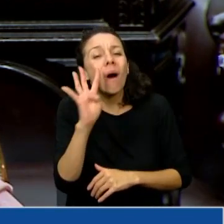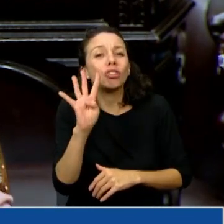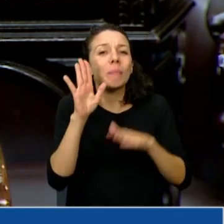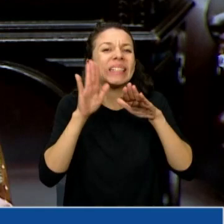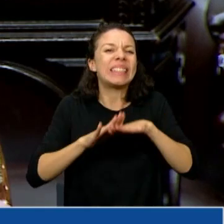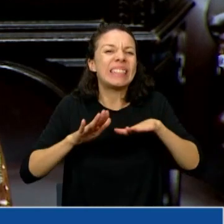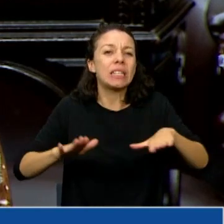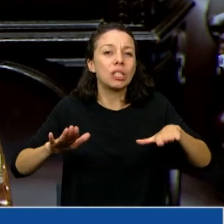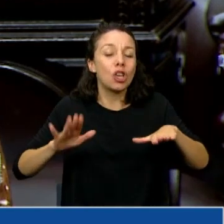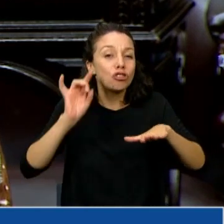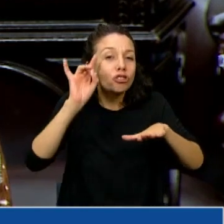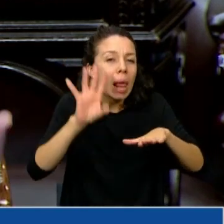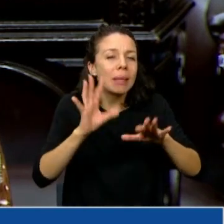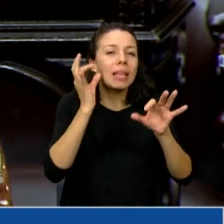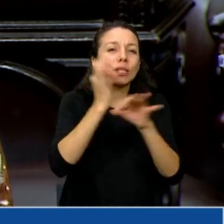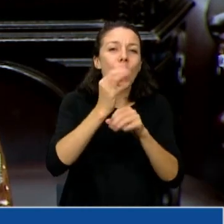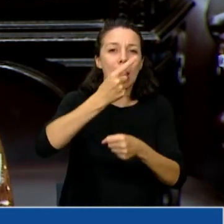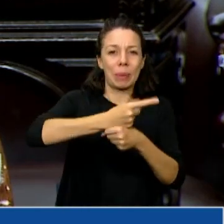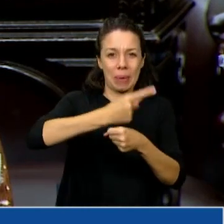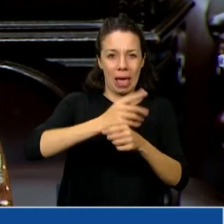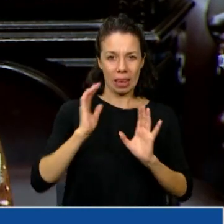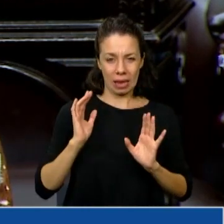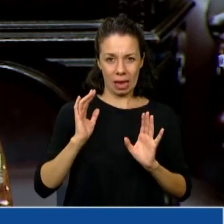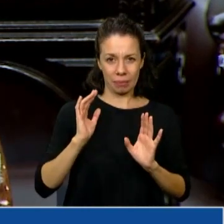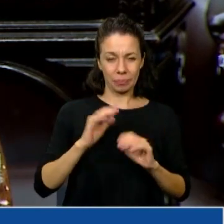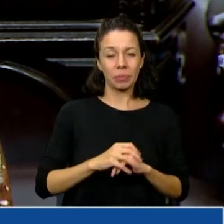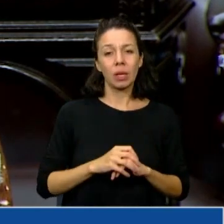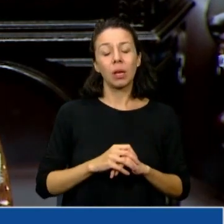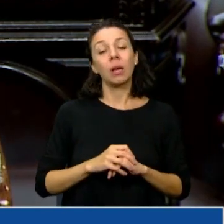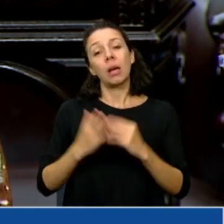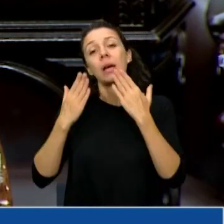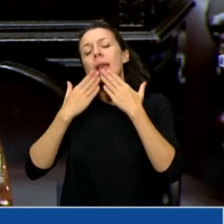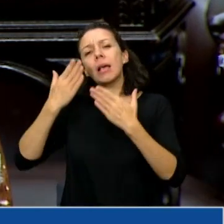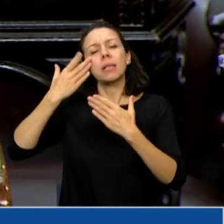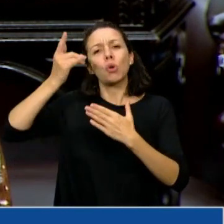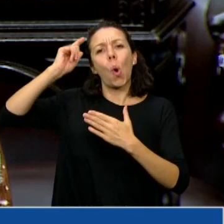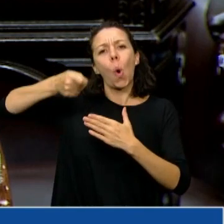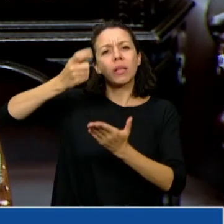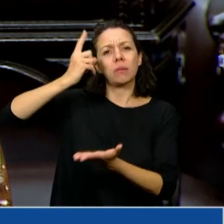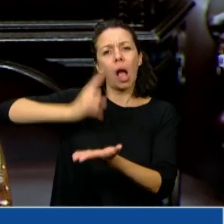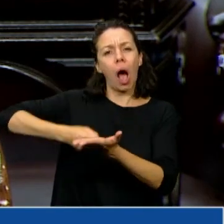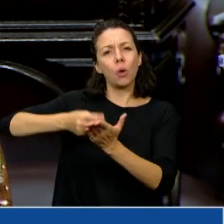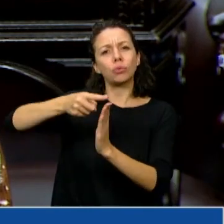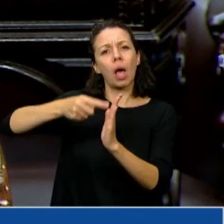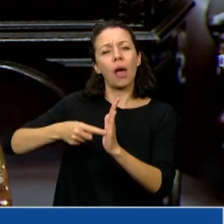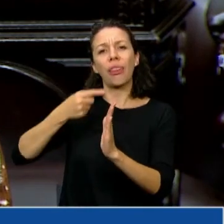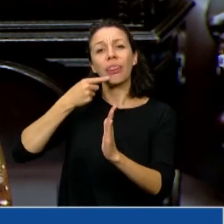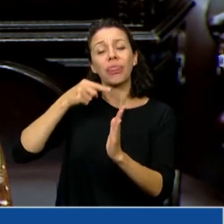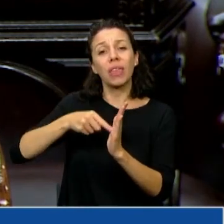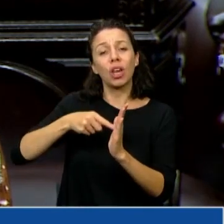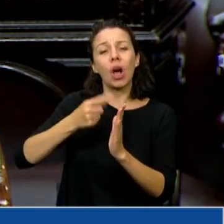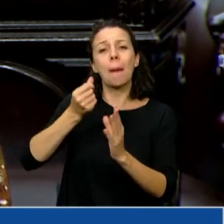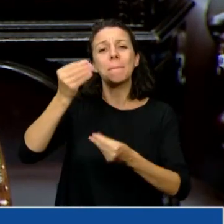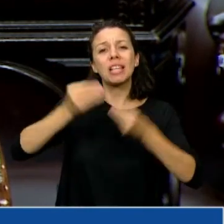en el nivel inicial. A partir de una causa judicial, el presupuesto de